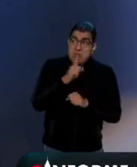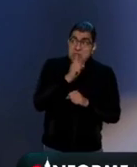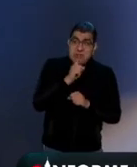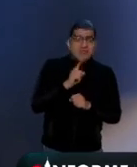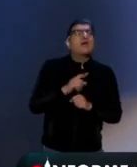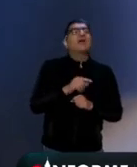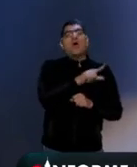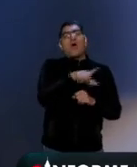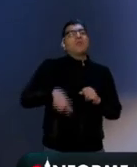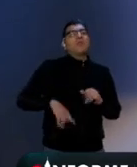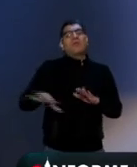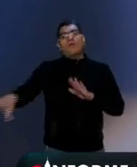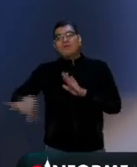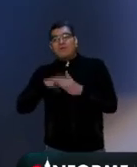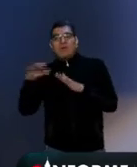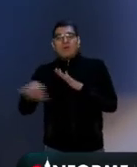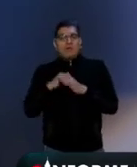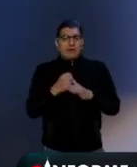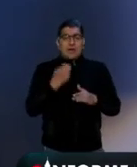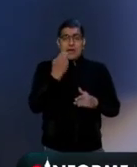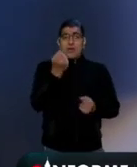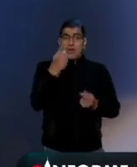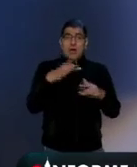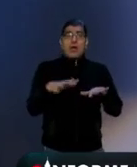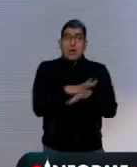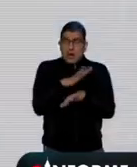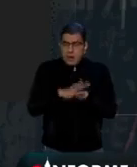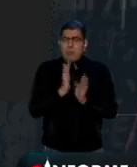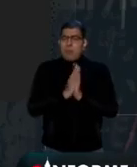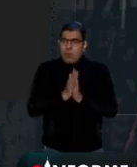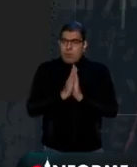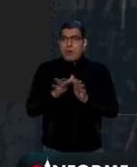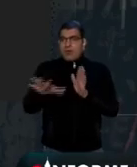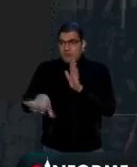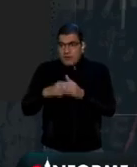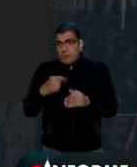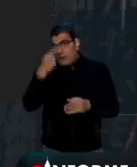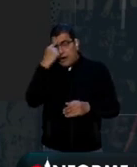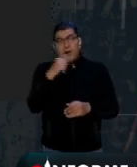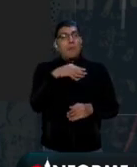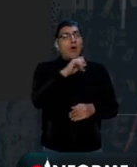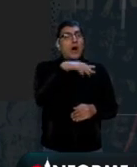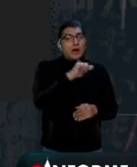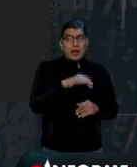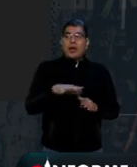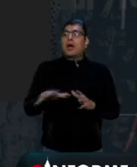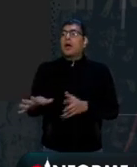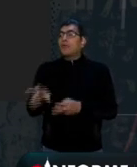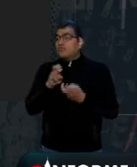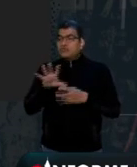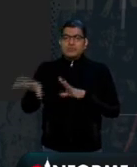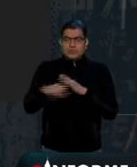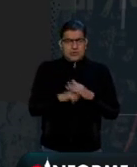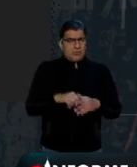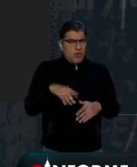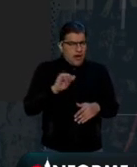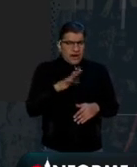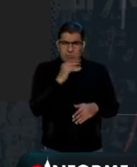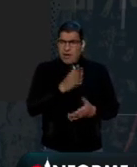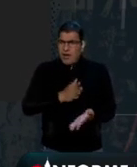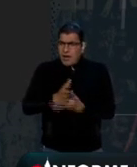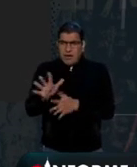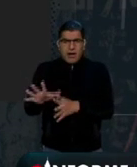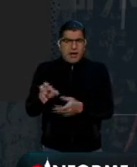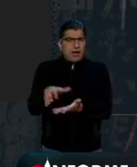saqueadas por el gobierno. Hagan algún movimiento en ellas para que Morena no le robe sus ahorros. Falso, Morena no puede robar